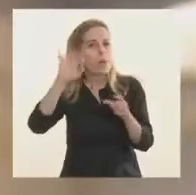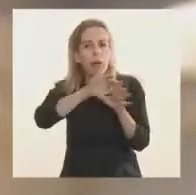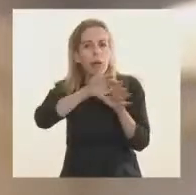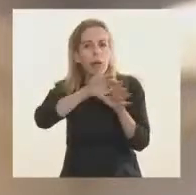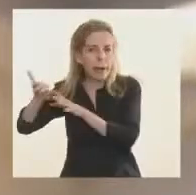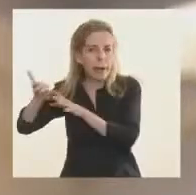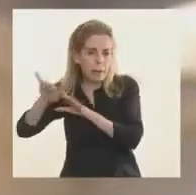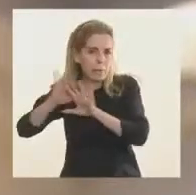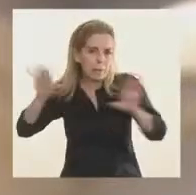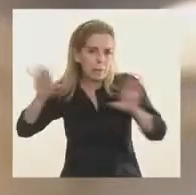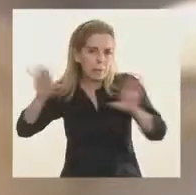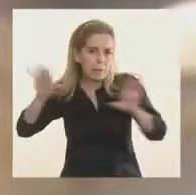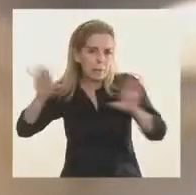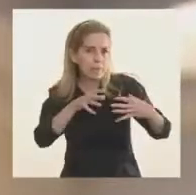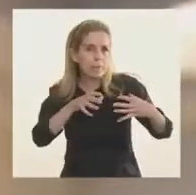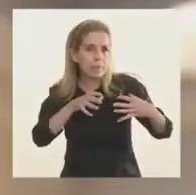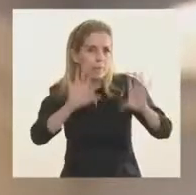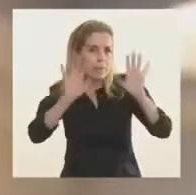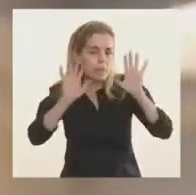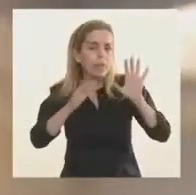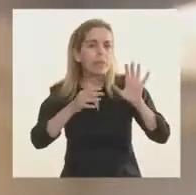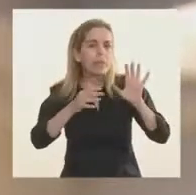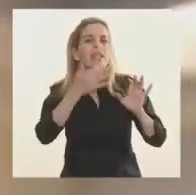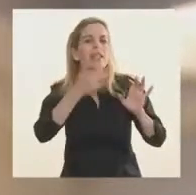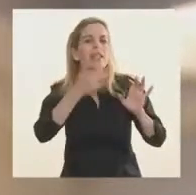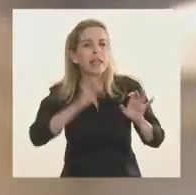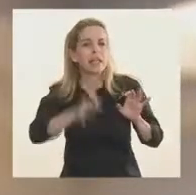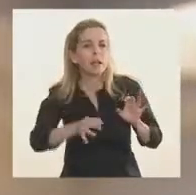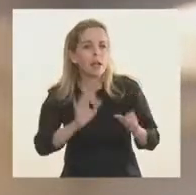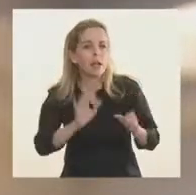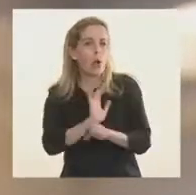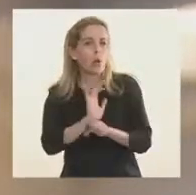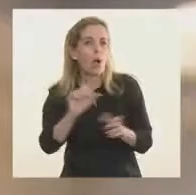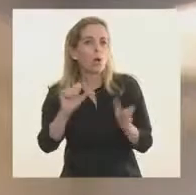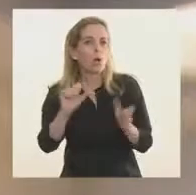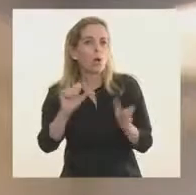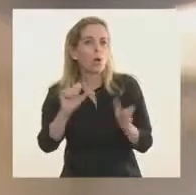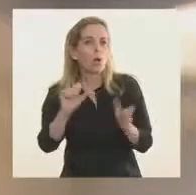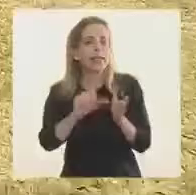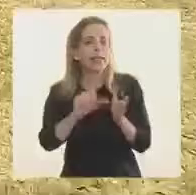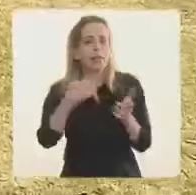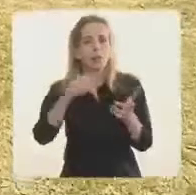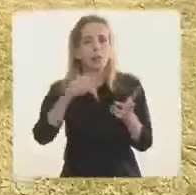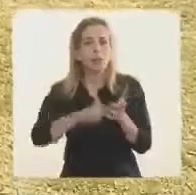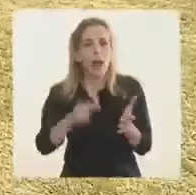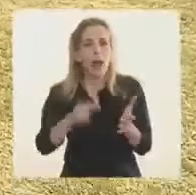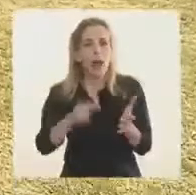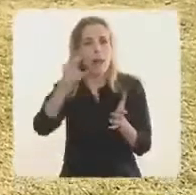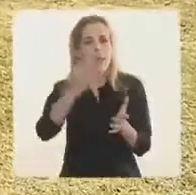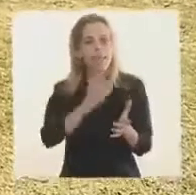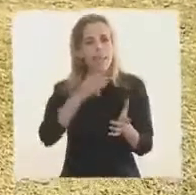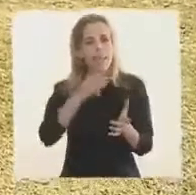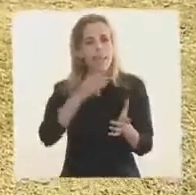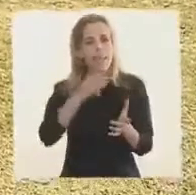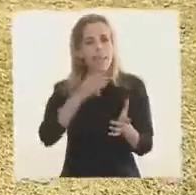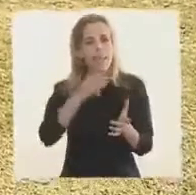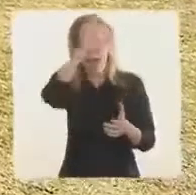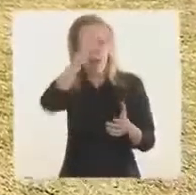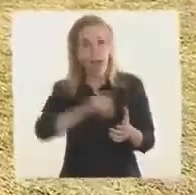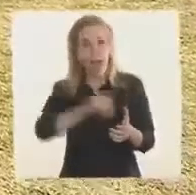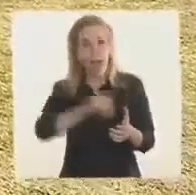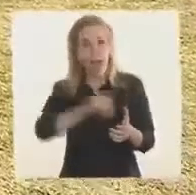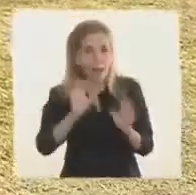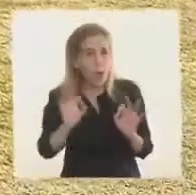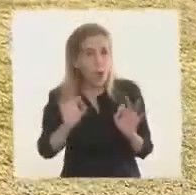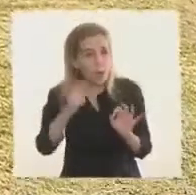negar ninguna diversidad, saber que como país, como provincia y como ciudad, hemos enfrentado seguramente el momento más